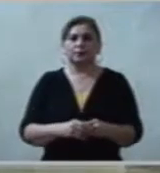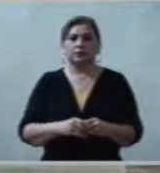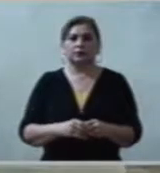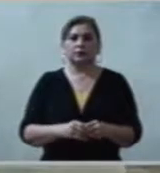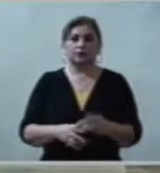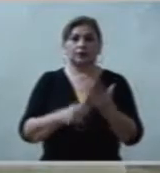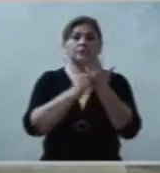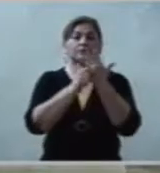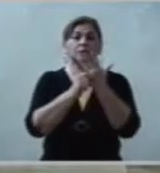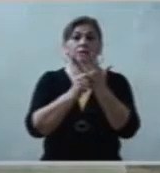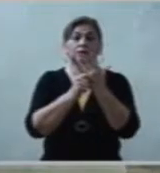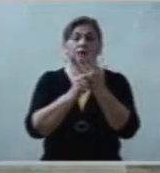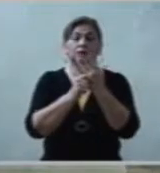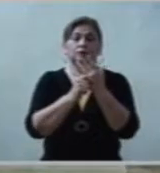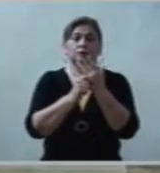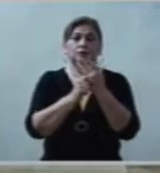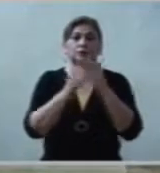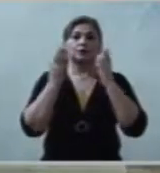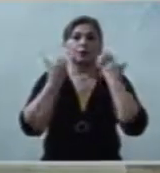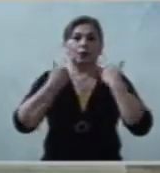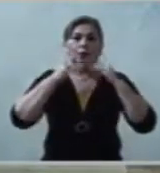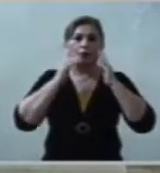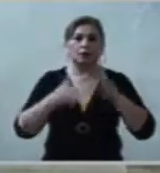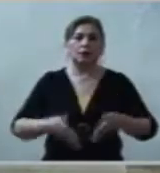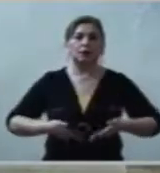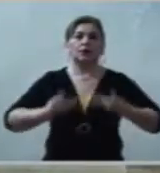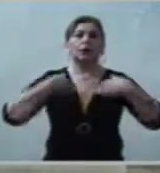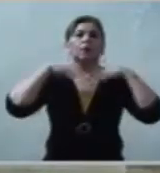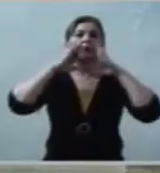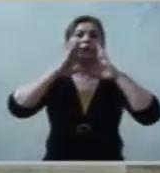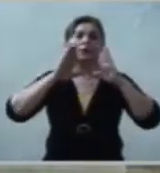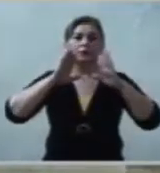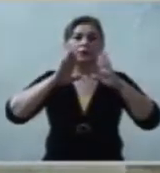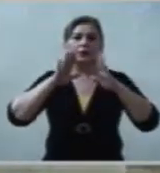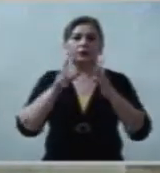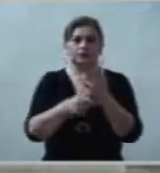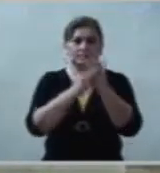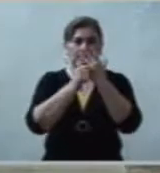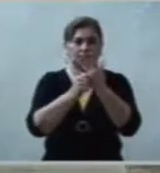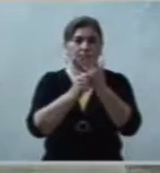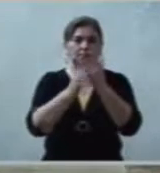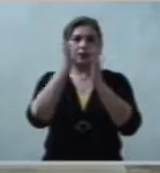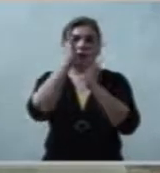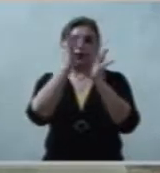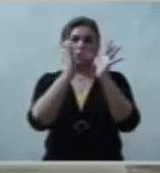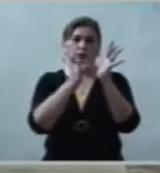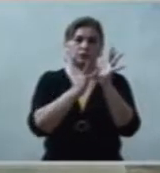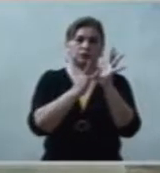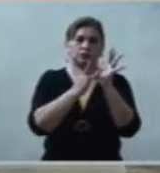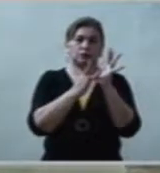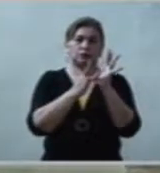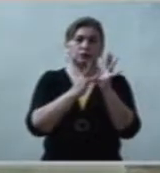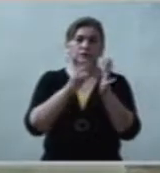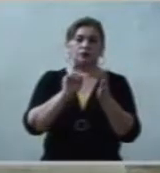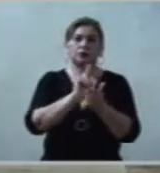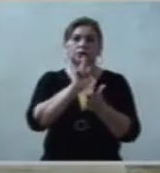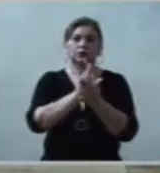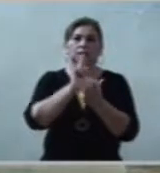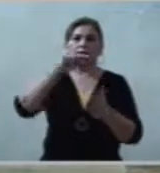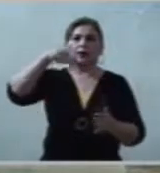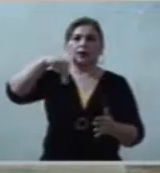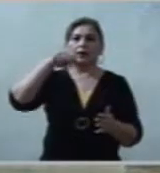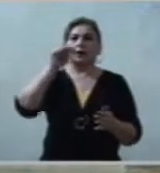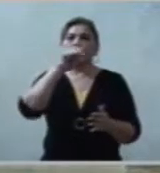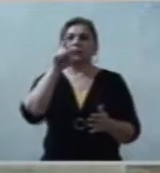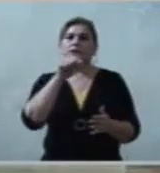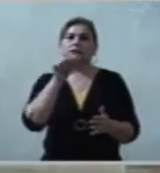decir y confesar que Jesús de Nazaret es el Mesías, el